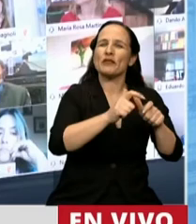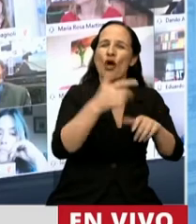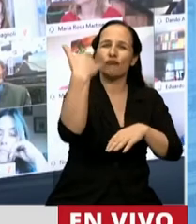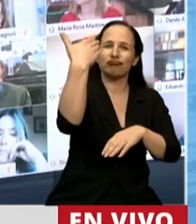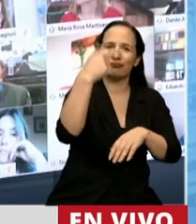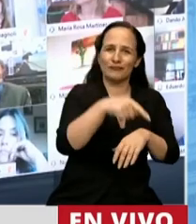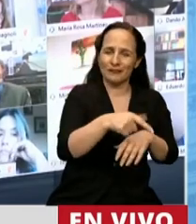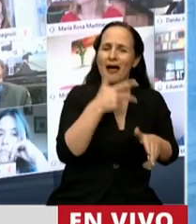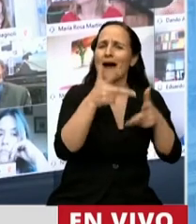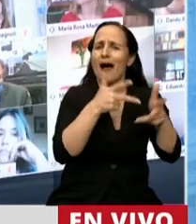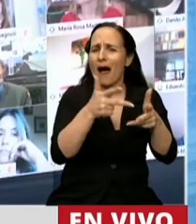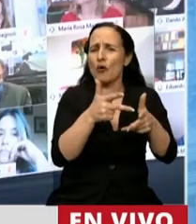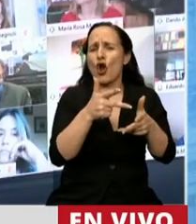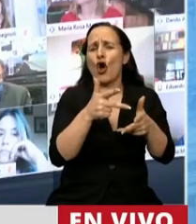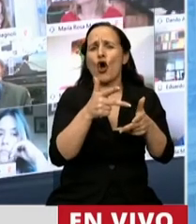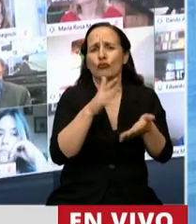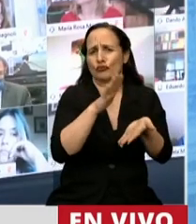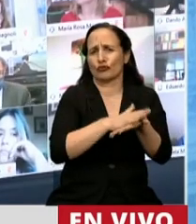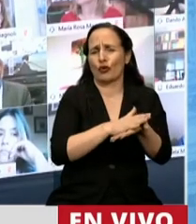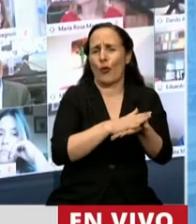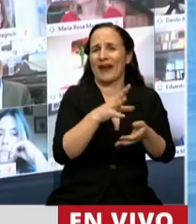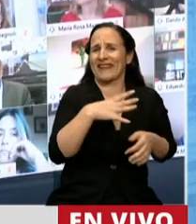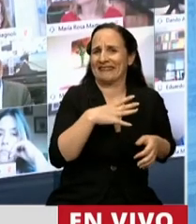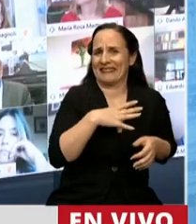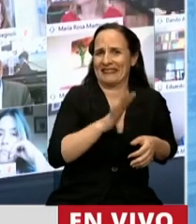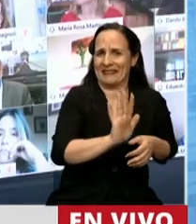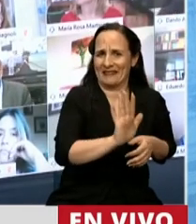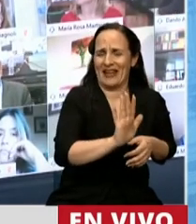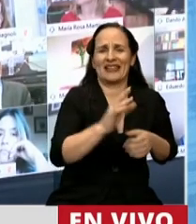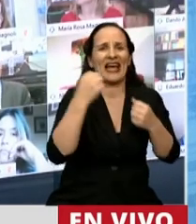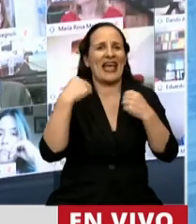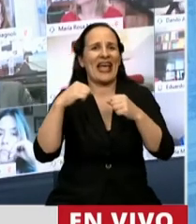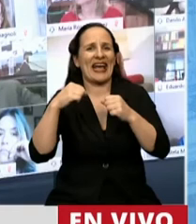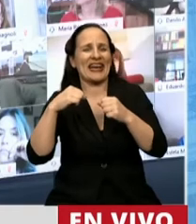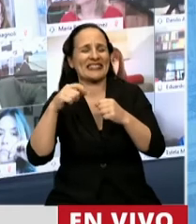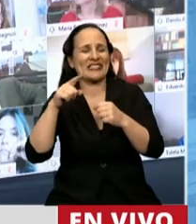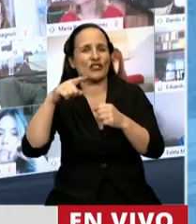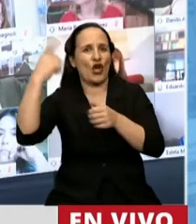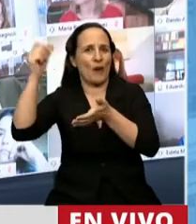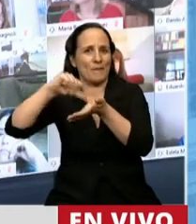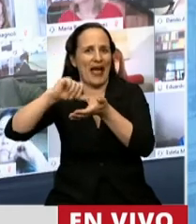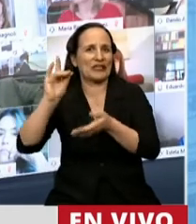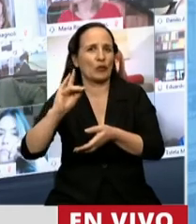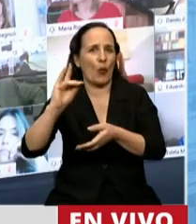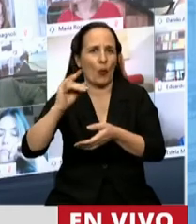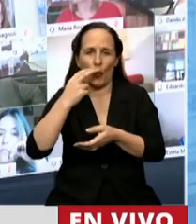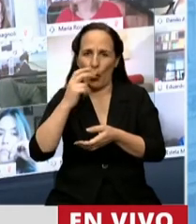se refirió a que se quedaban en suspenso los ejercicios combinados con Bolivia,